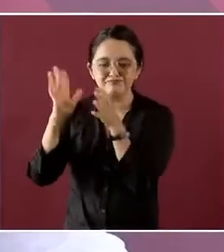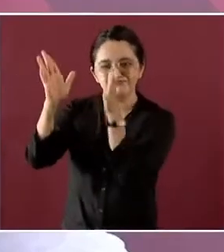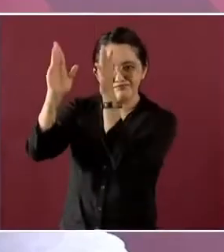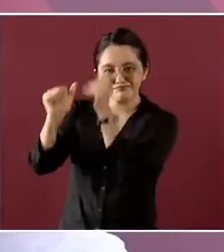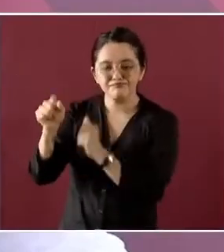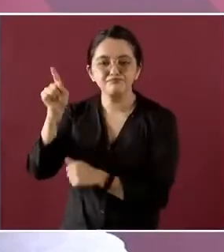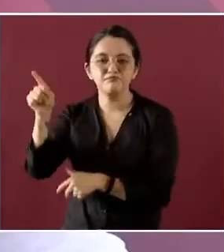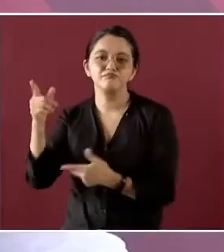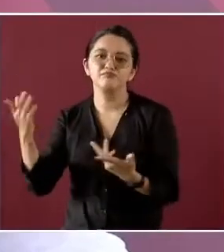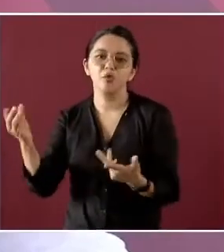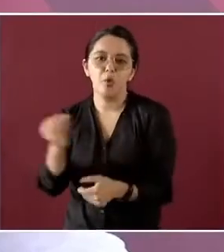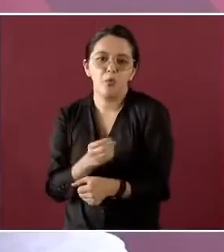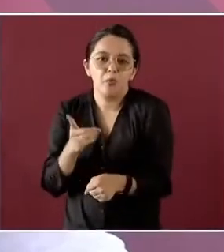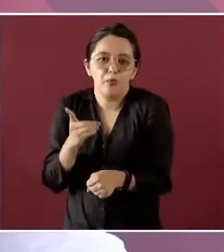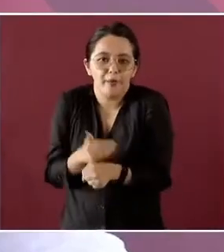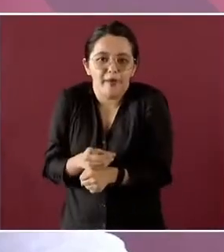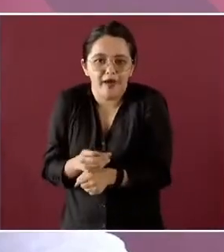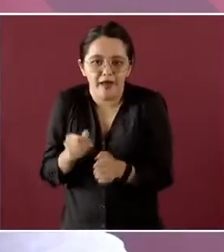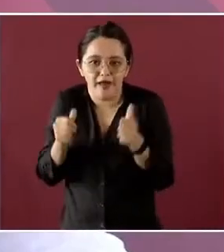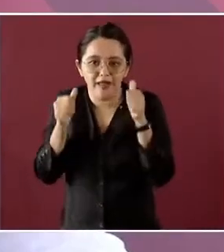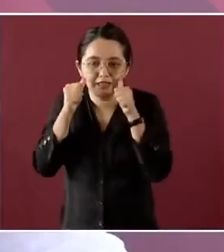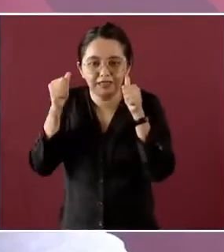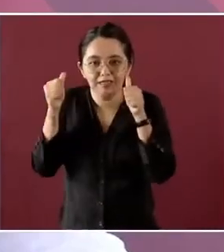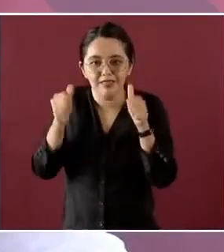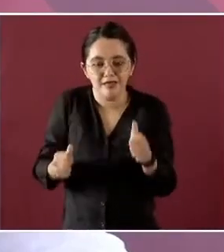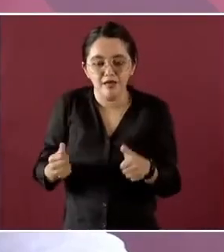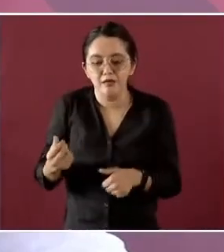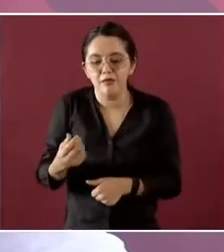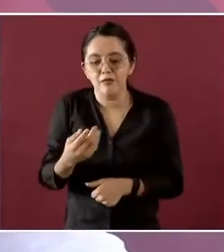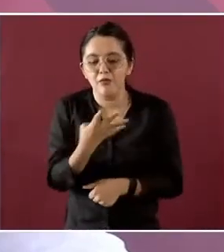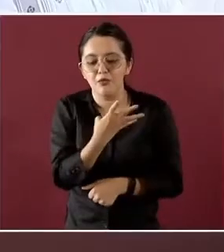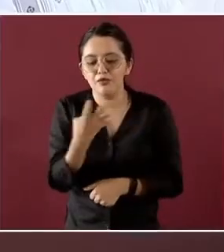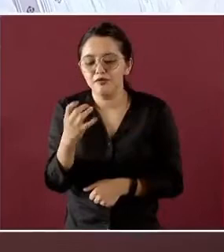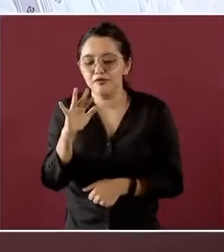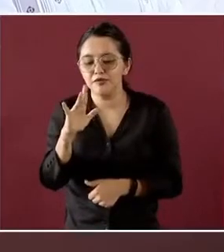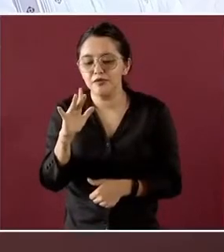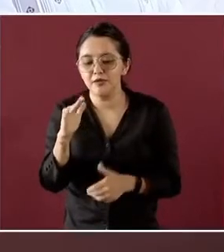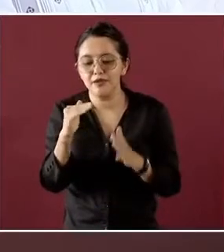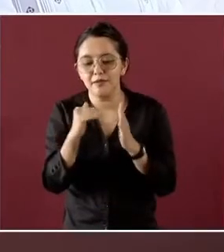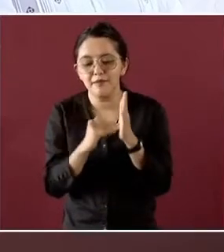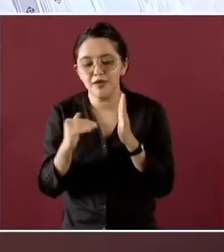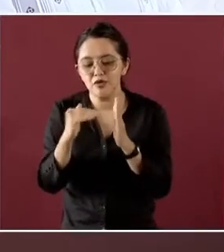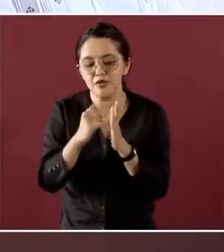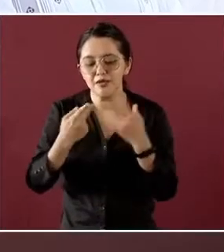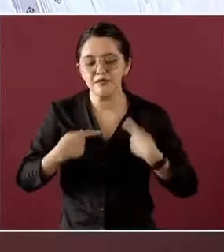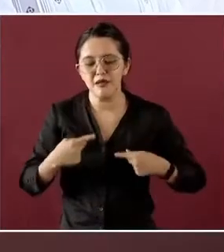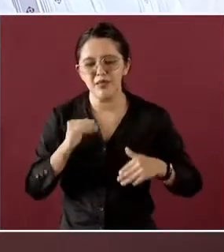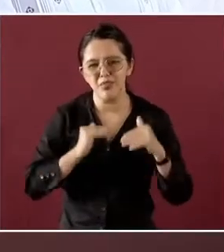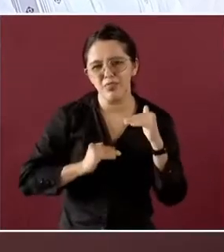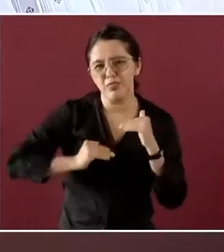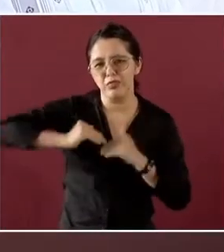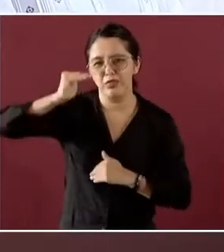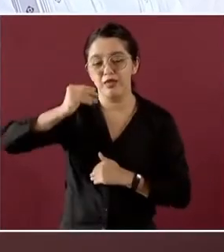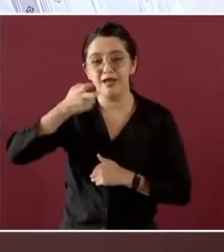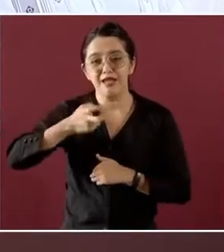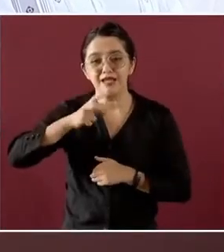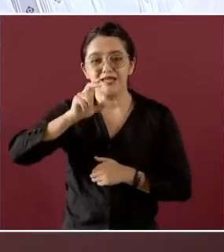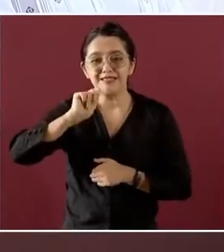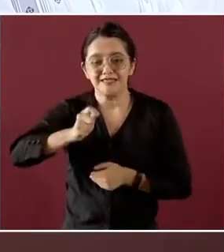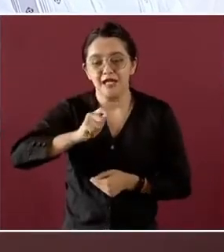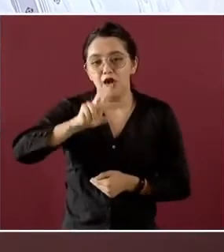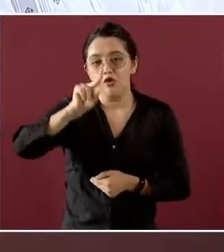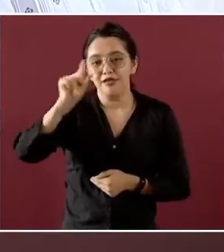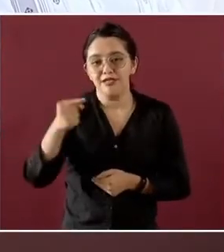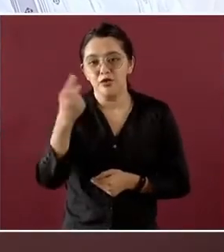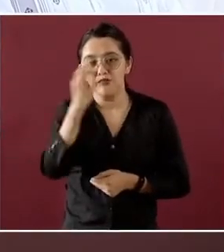la posibilidad de atender a más de 450 millones de personas y representa el 81 por ciento de nuestras